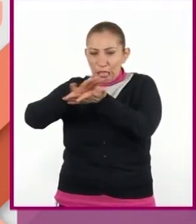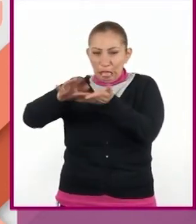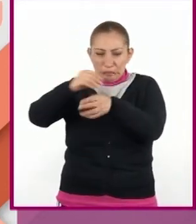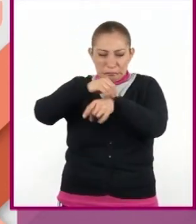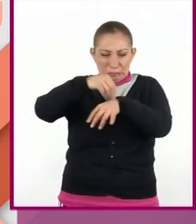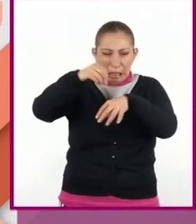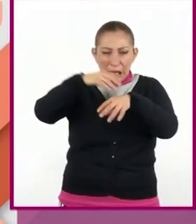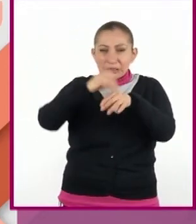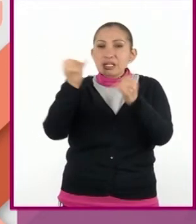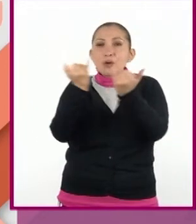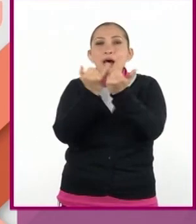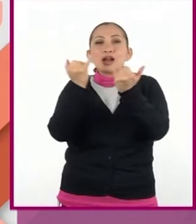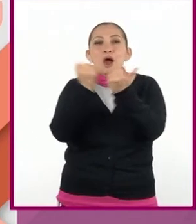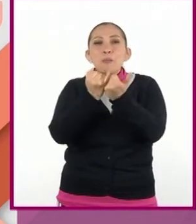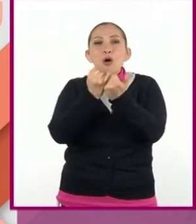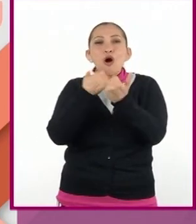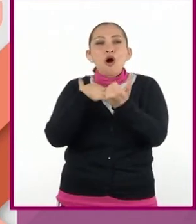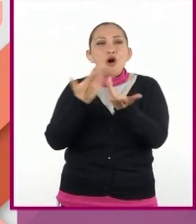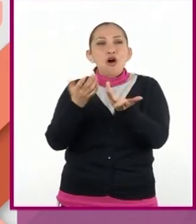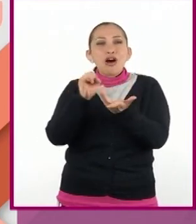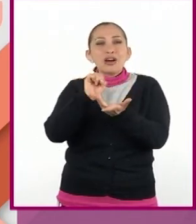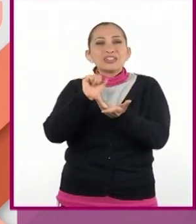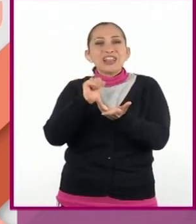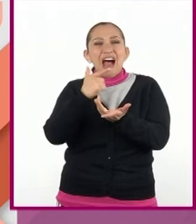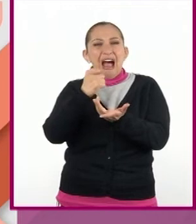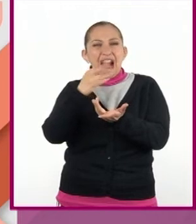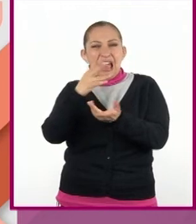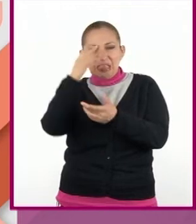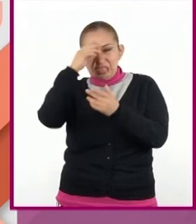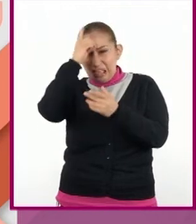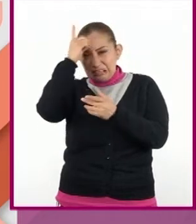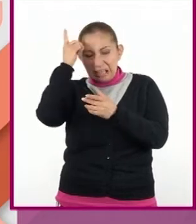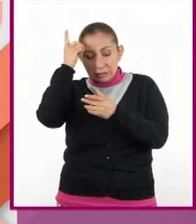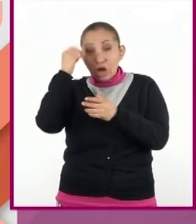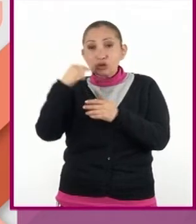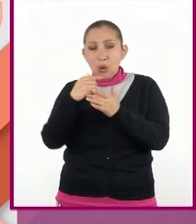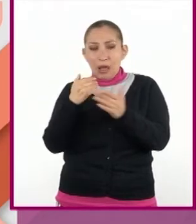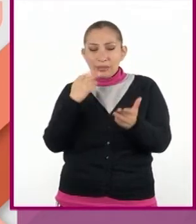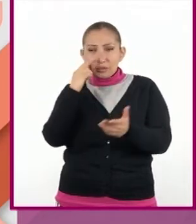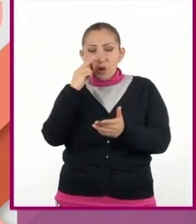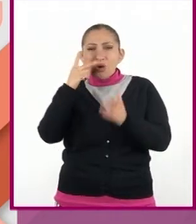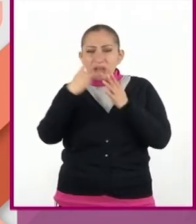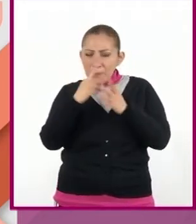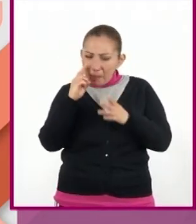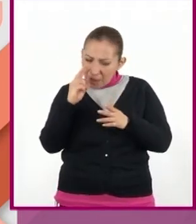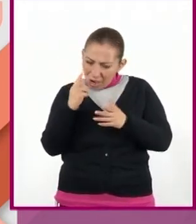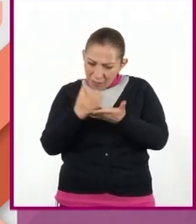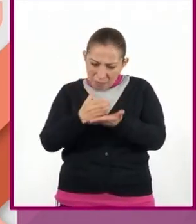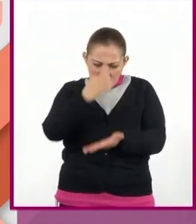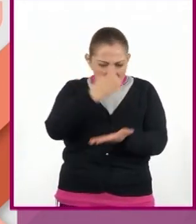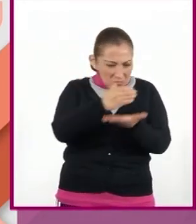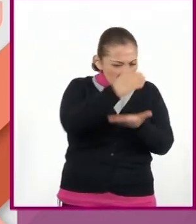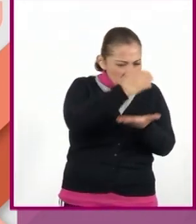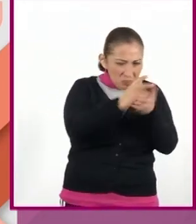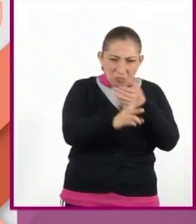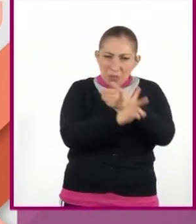fabulosas del desierto del Sahara. Antes de entrar, me volví a fijar en la frasquería de la vitrina. ¿Qué